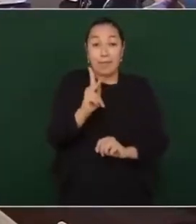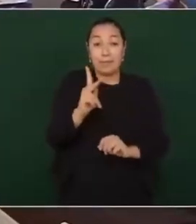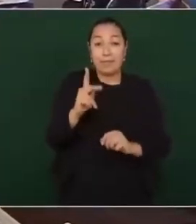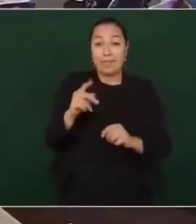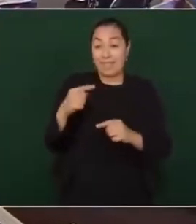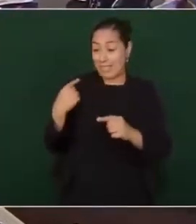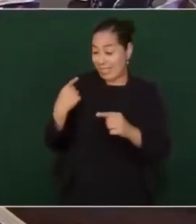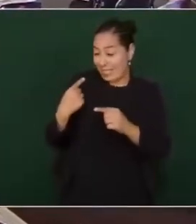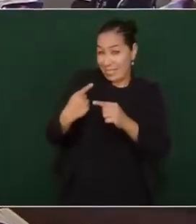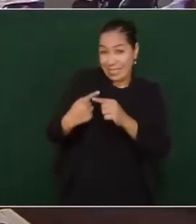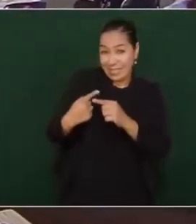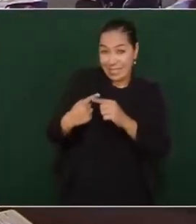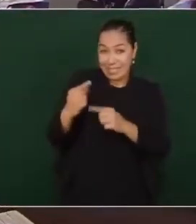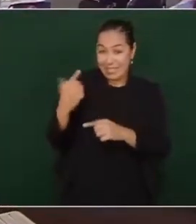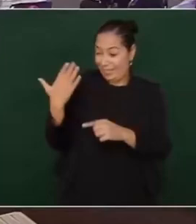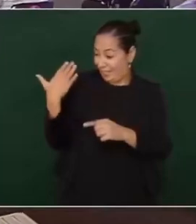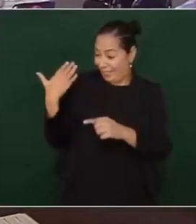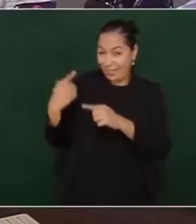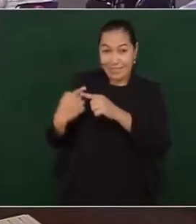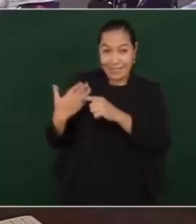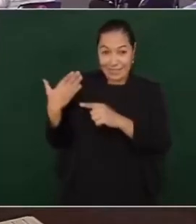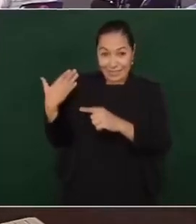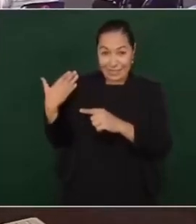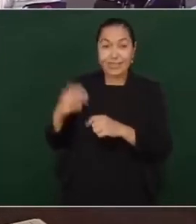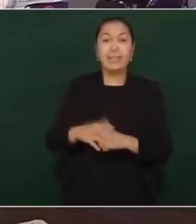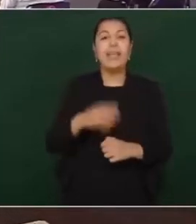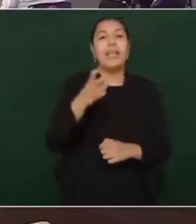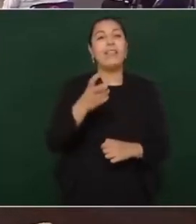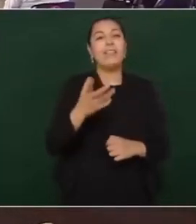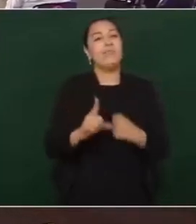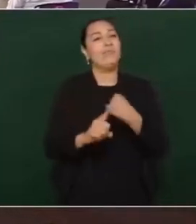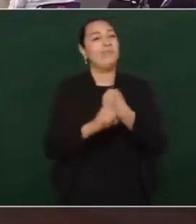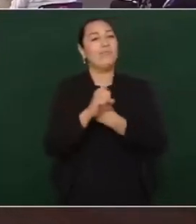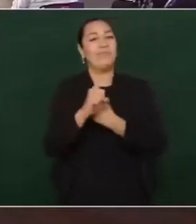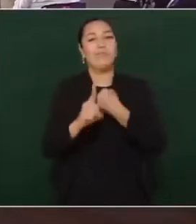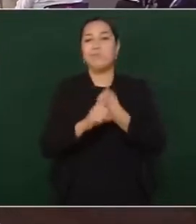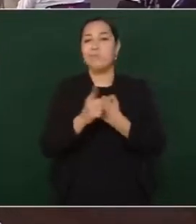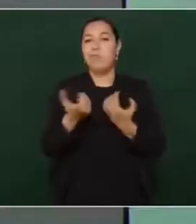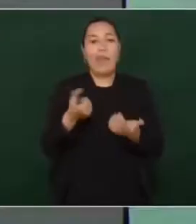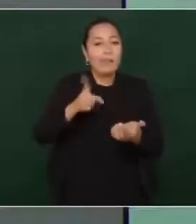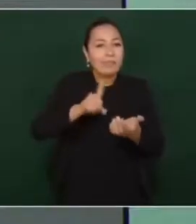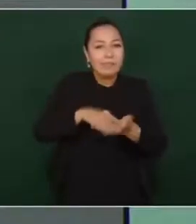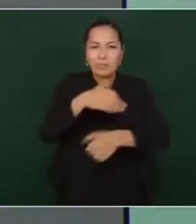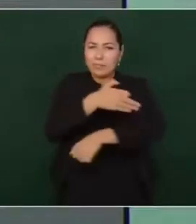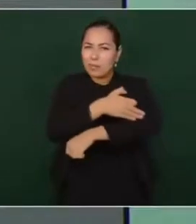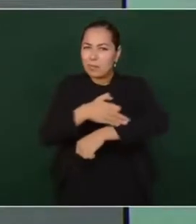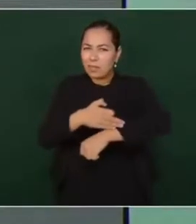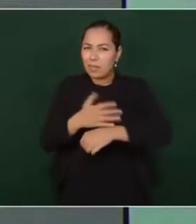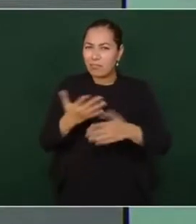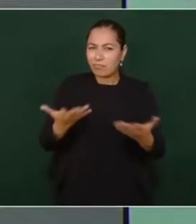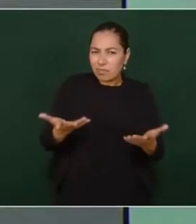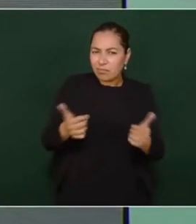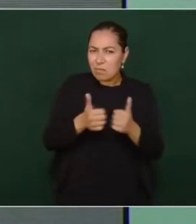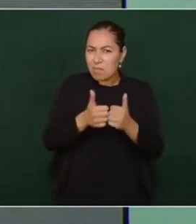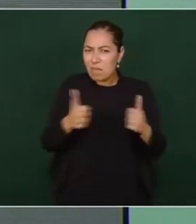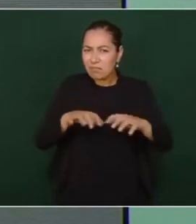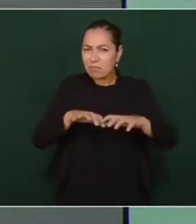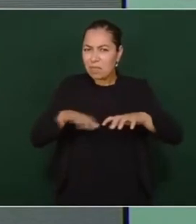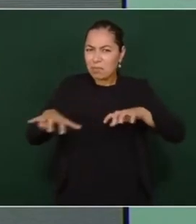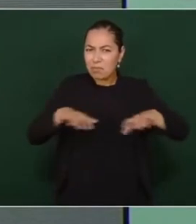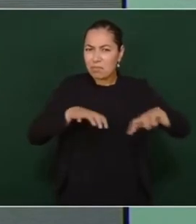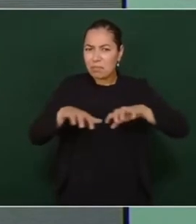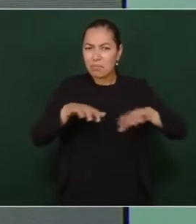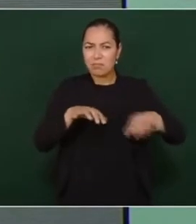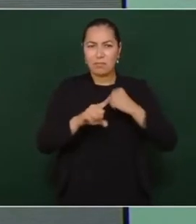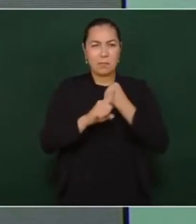ha habido mucho problema de desintegración de familias, muchos